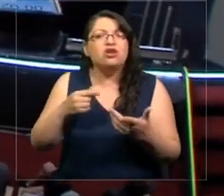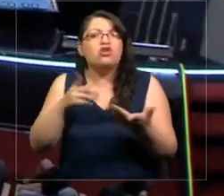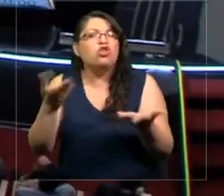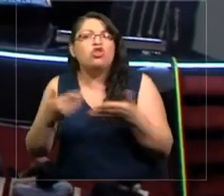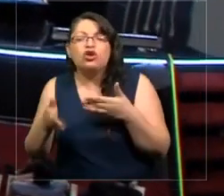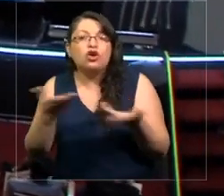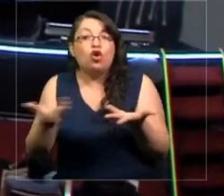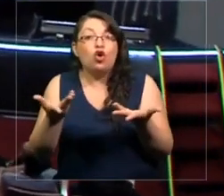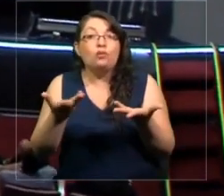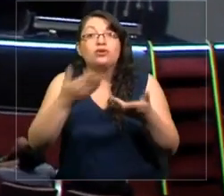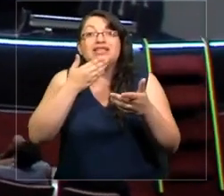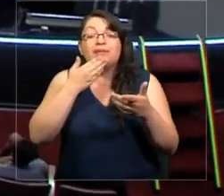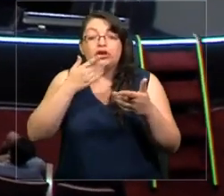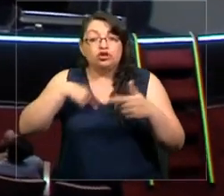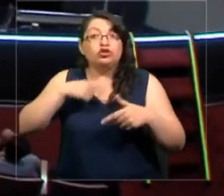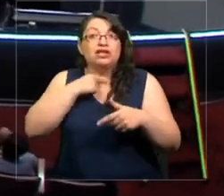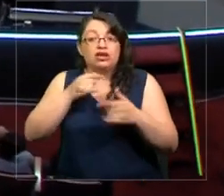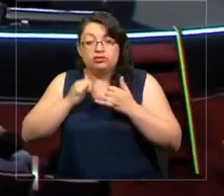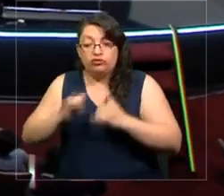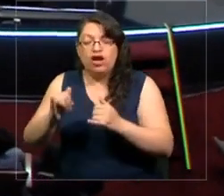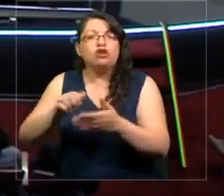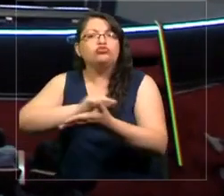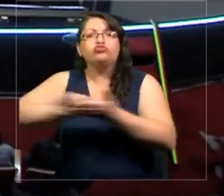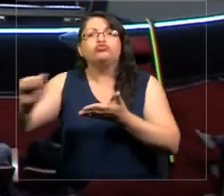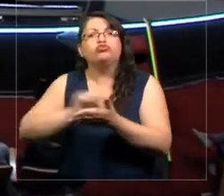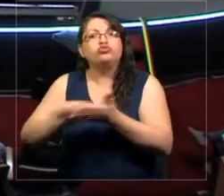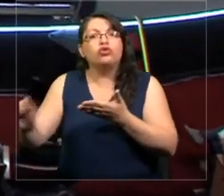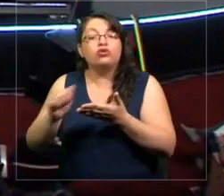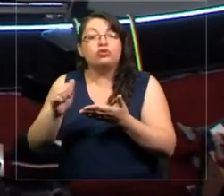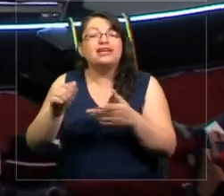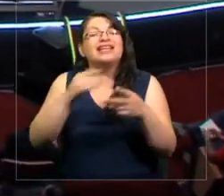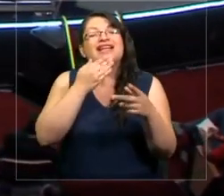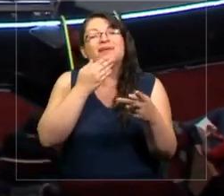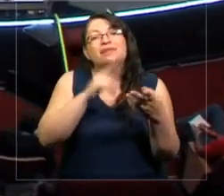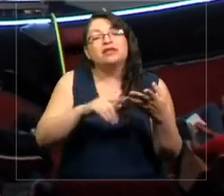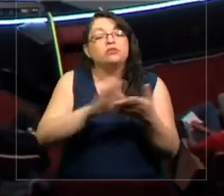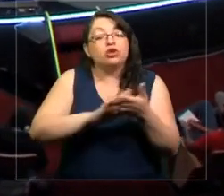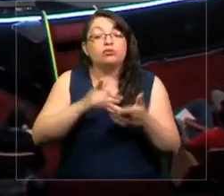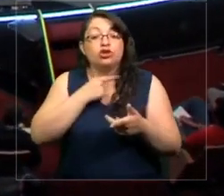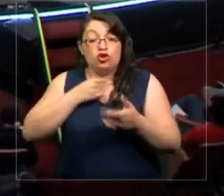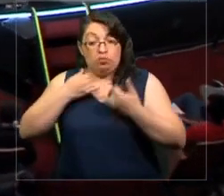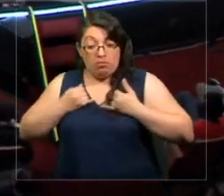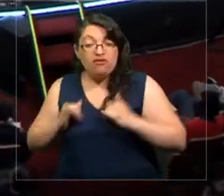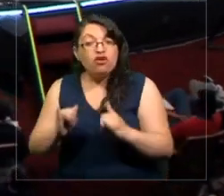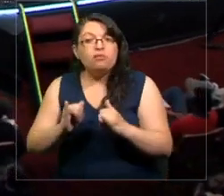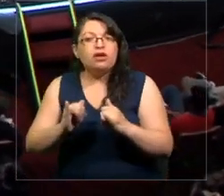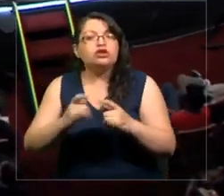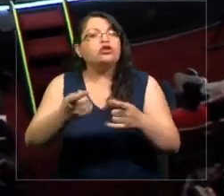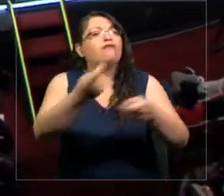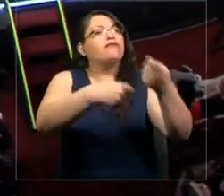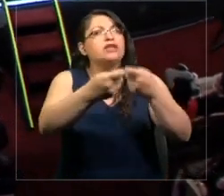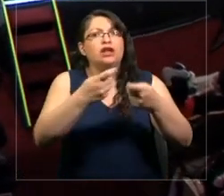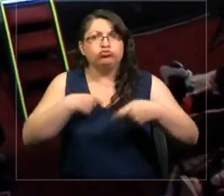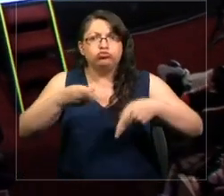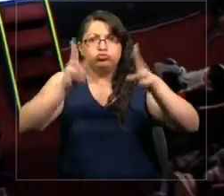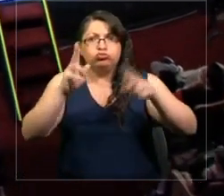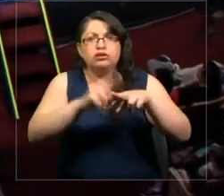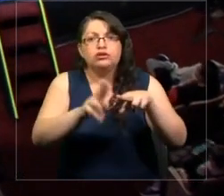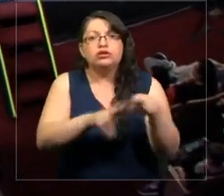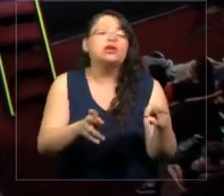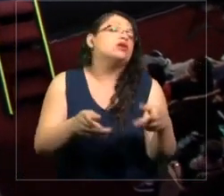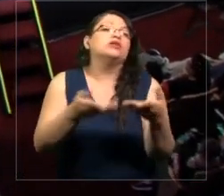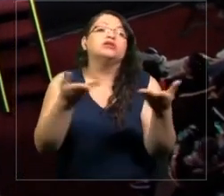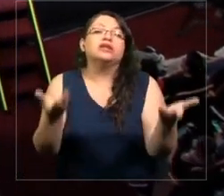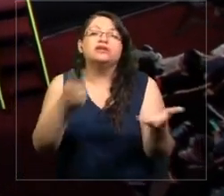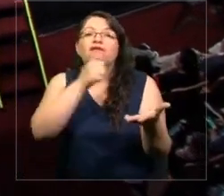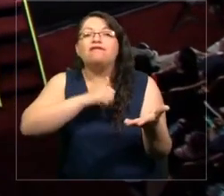destruyo mis datos en el momento que quiero, de la plataforma que quiero. Y el fructus, si yo quiero vender mis datos, tengo que tener el derecho de hacerlo. Así que